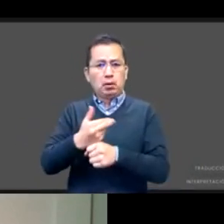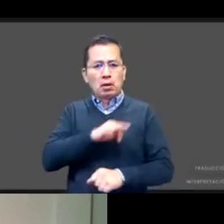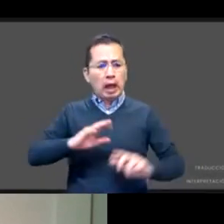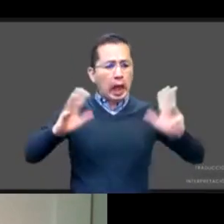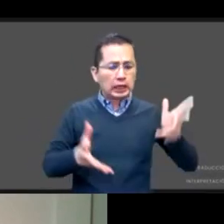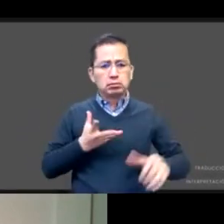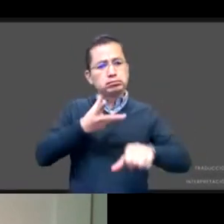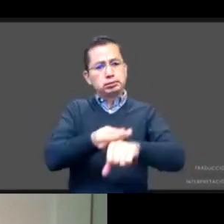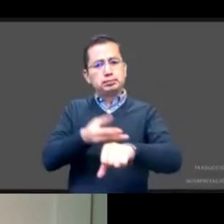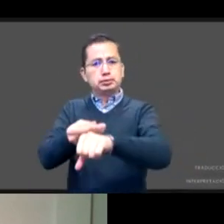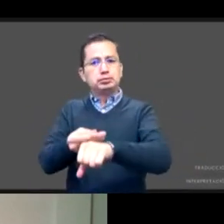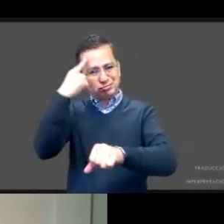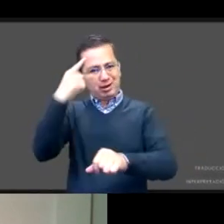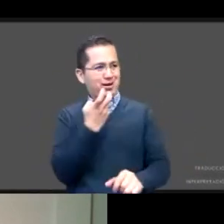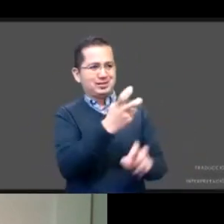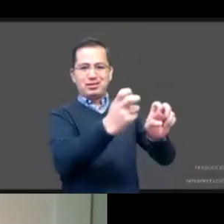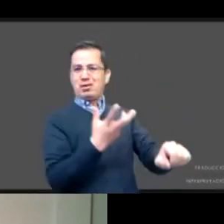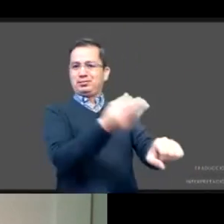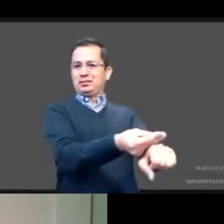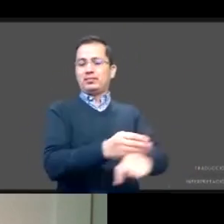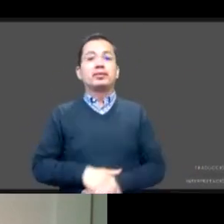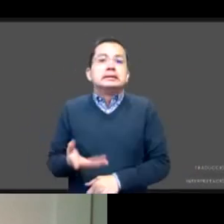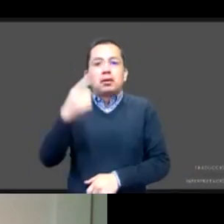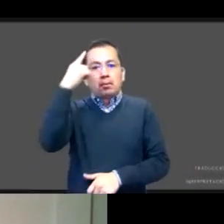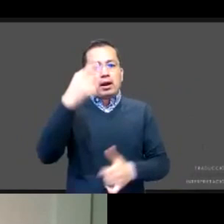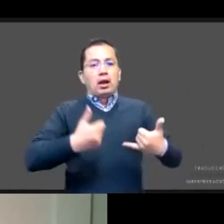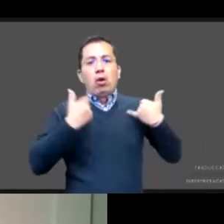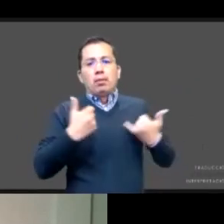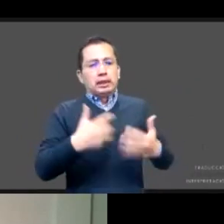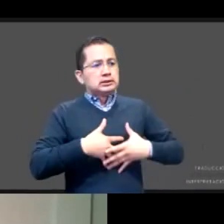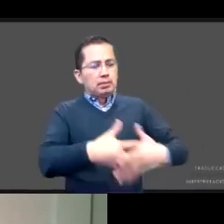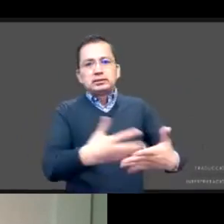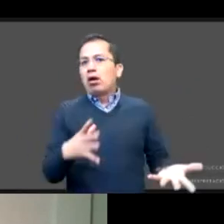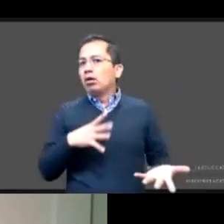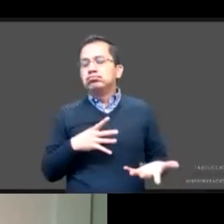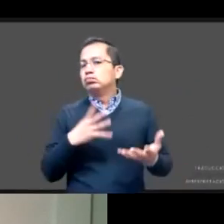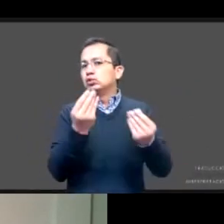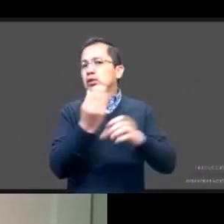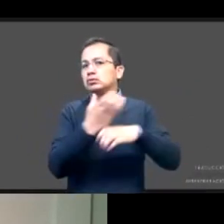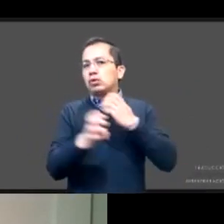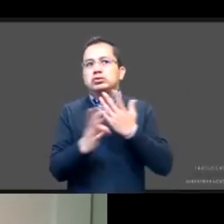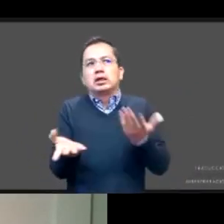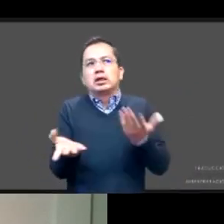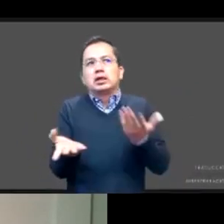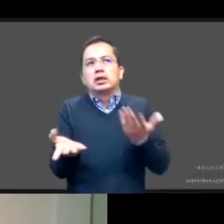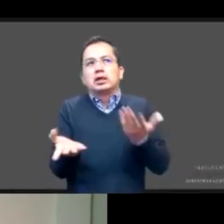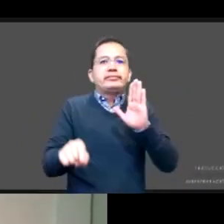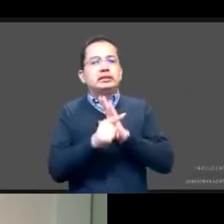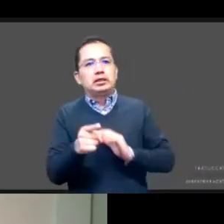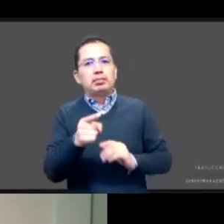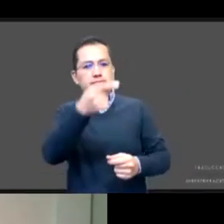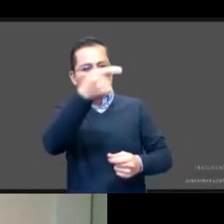adversidades que se relacionan con el embarazo adolescente. Y estas adversidades a veces son causa, pero a veces son